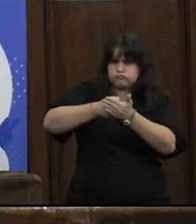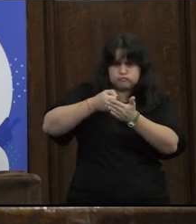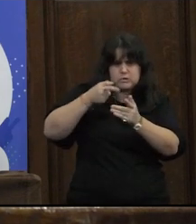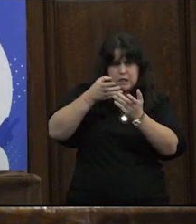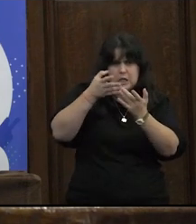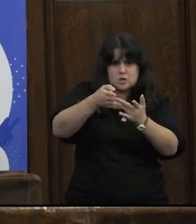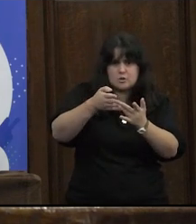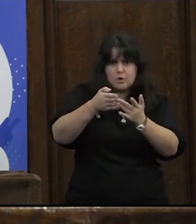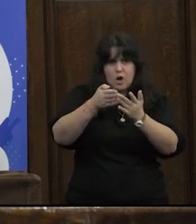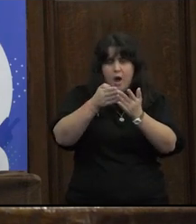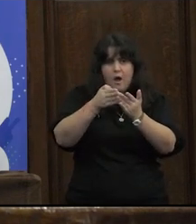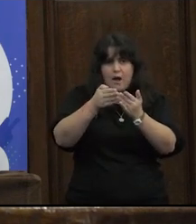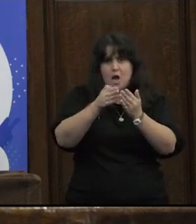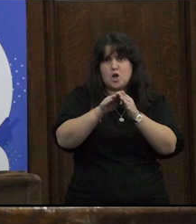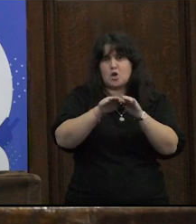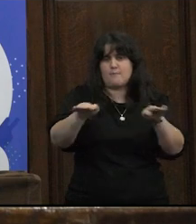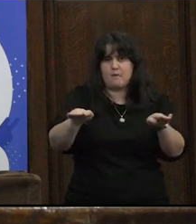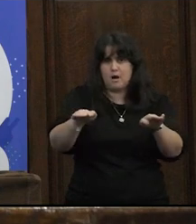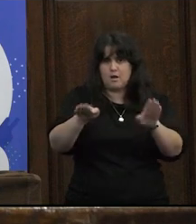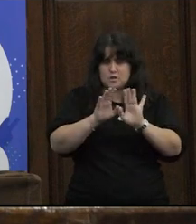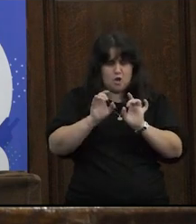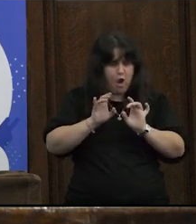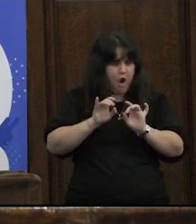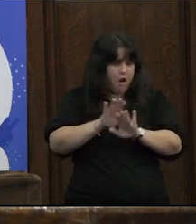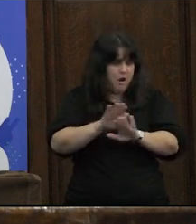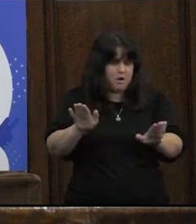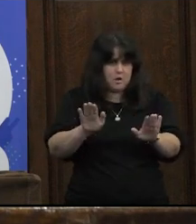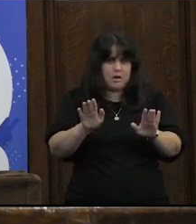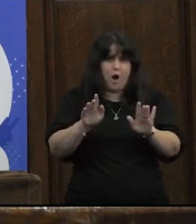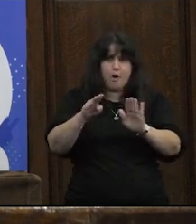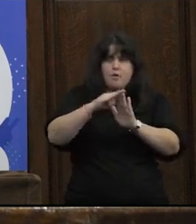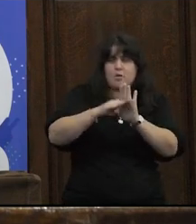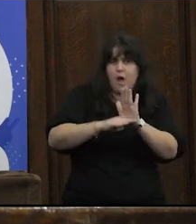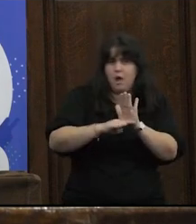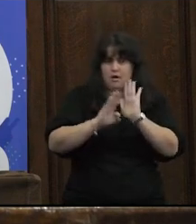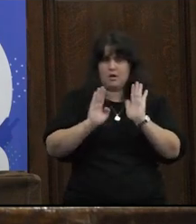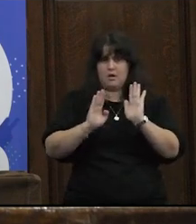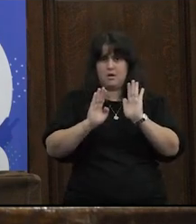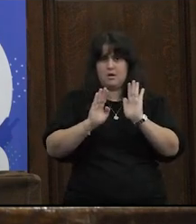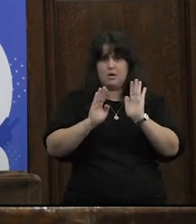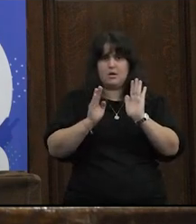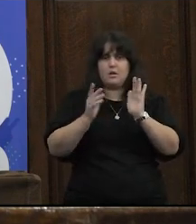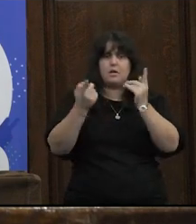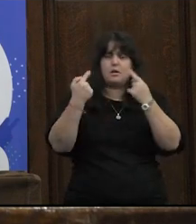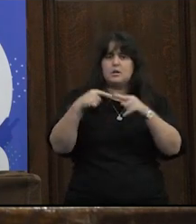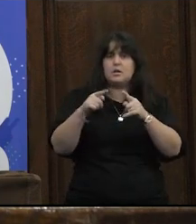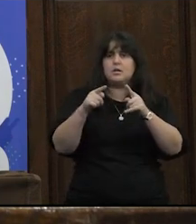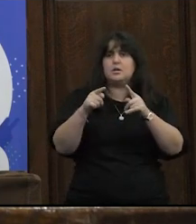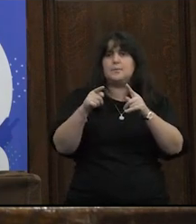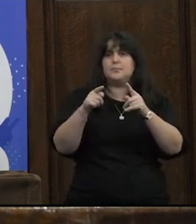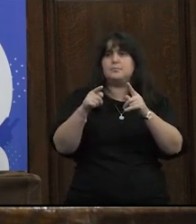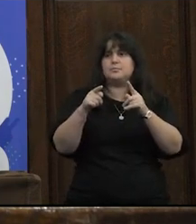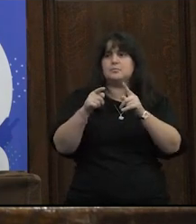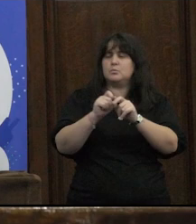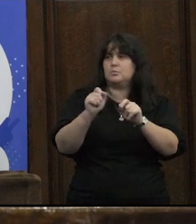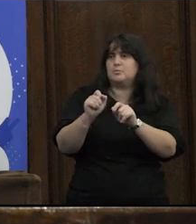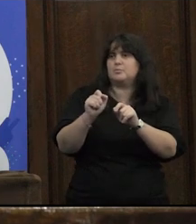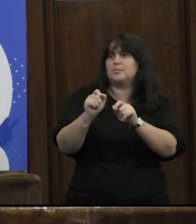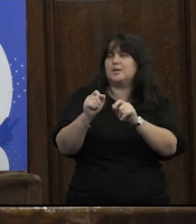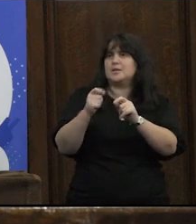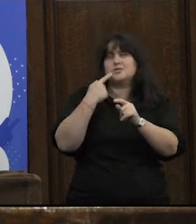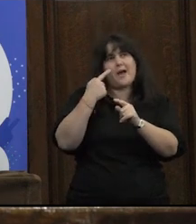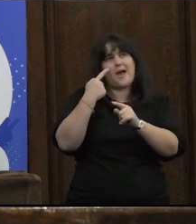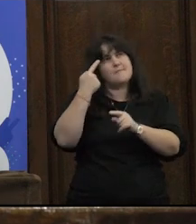tanto se va institucionalizando se va protocolizando se va normalizando y cómo